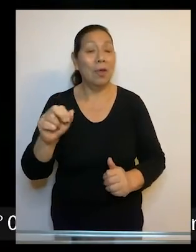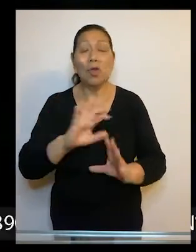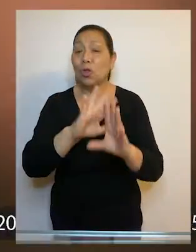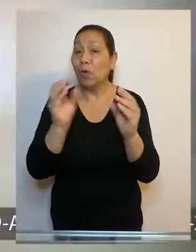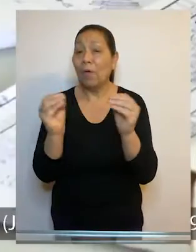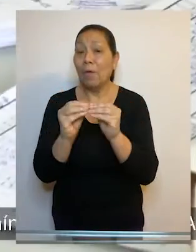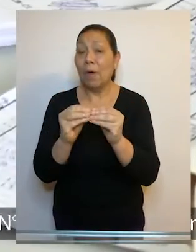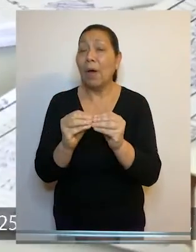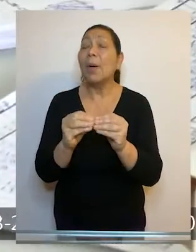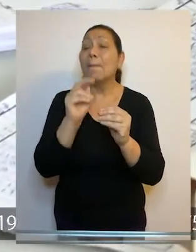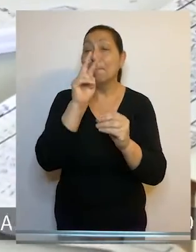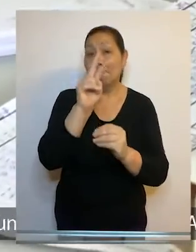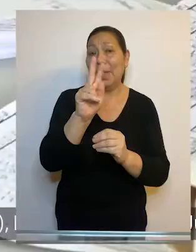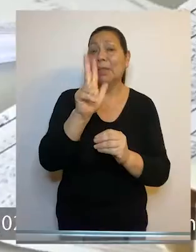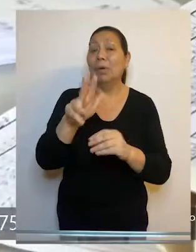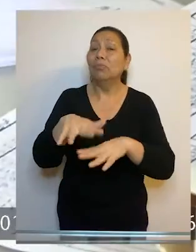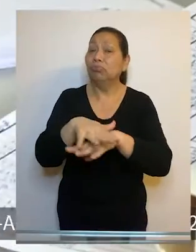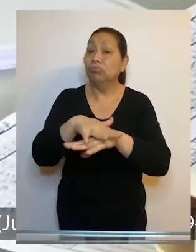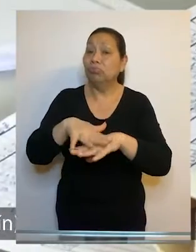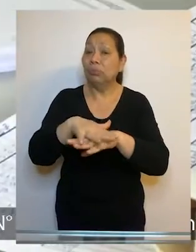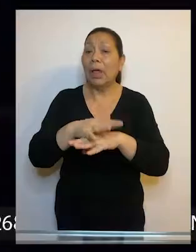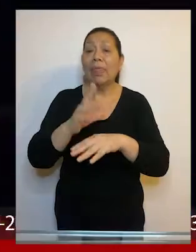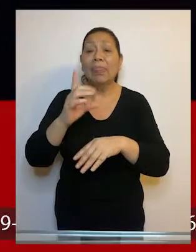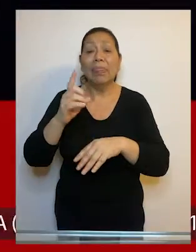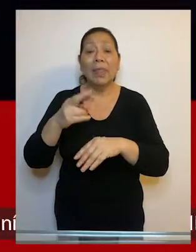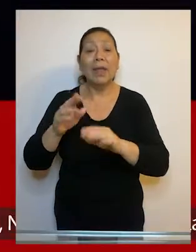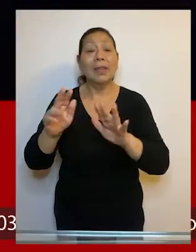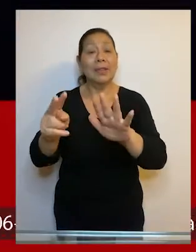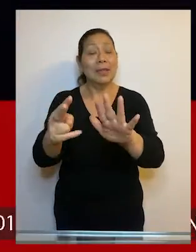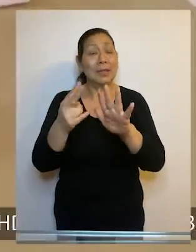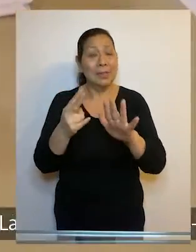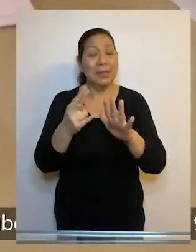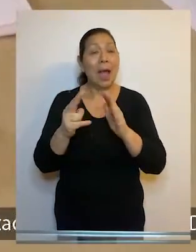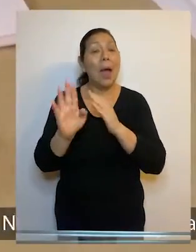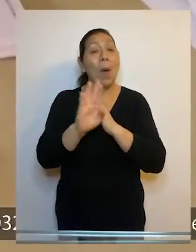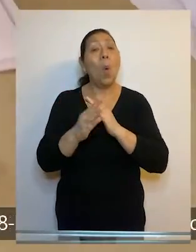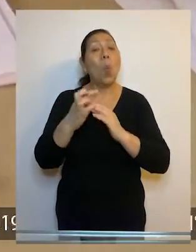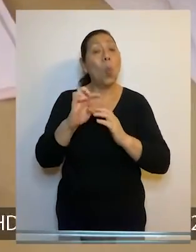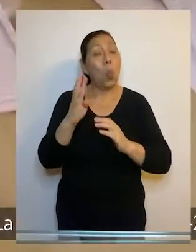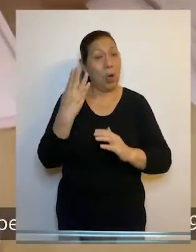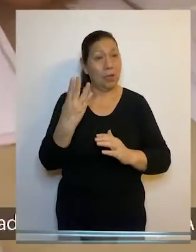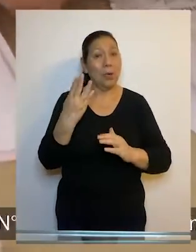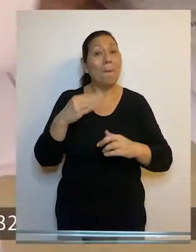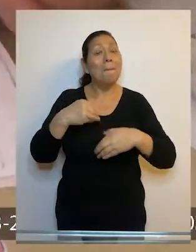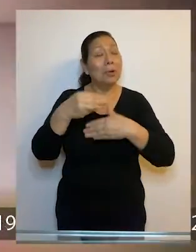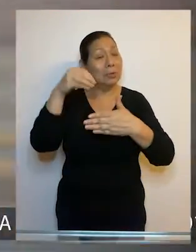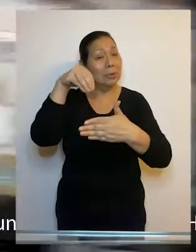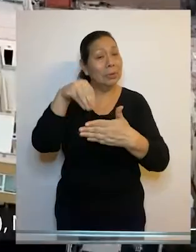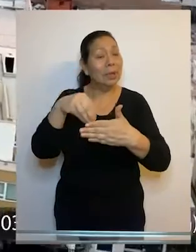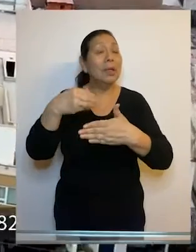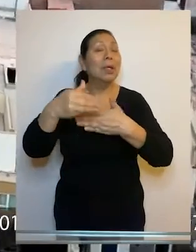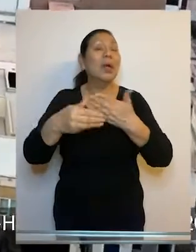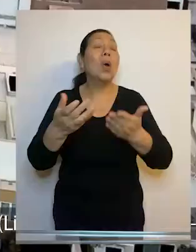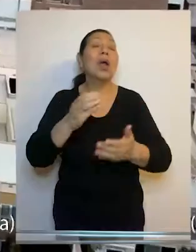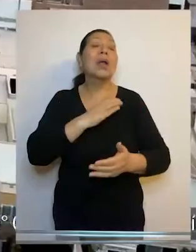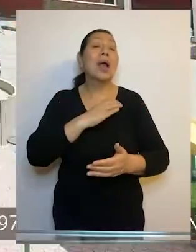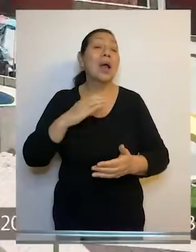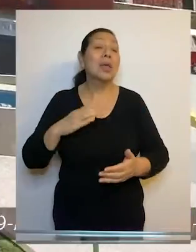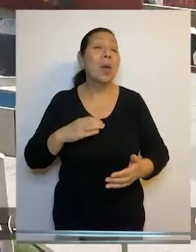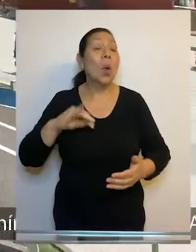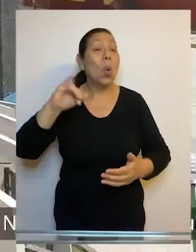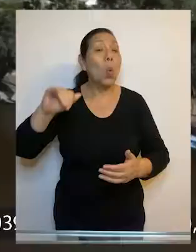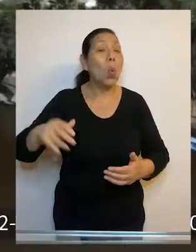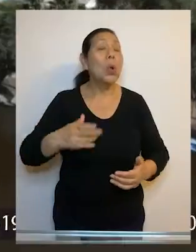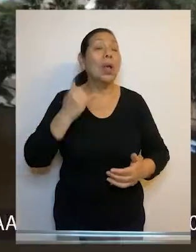Barrera. En total quedaron al voto 23 procesos de avias data, 17 de amparo y 4 procesos de cumplimiento procedentes de